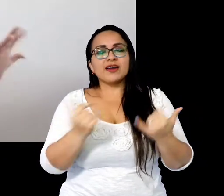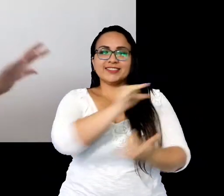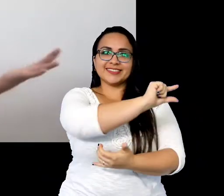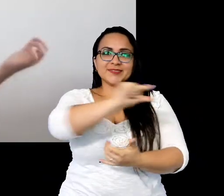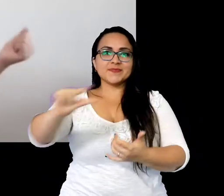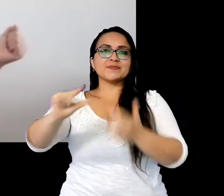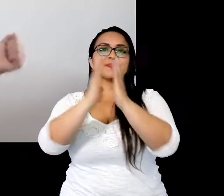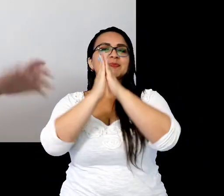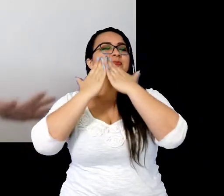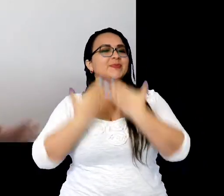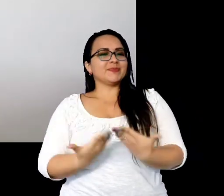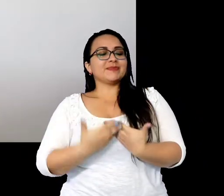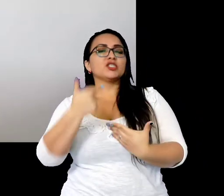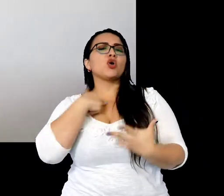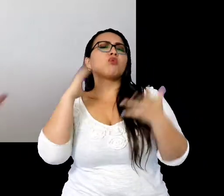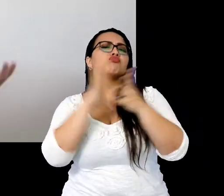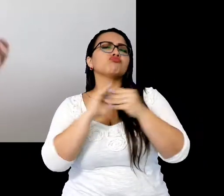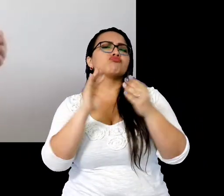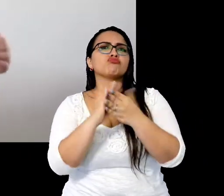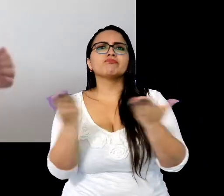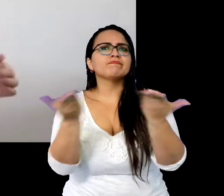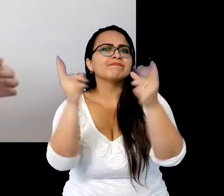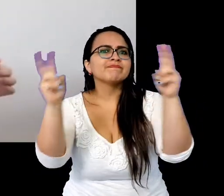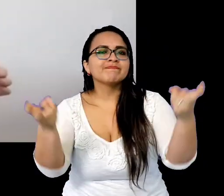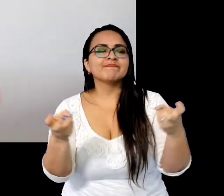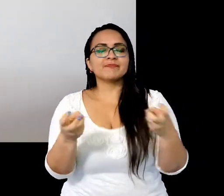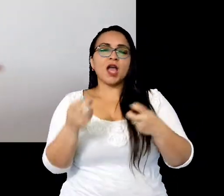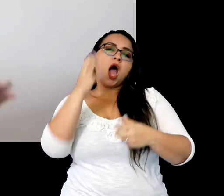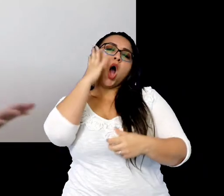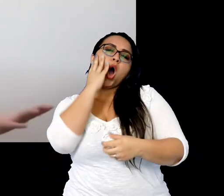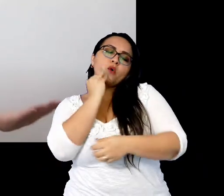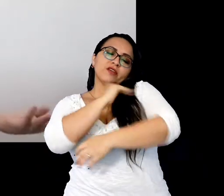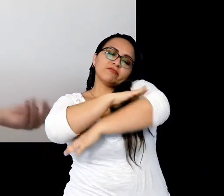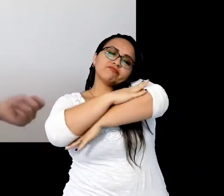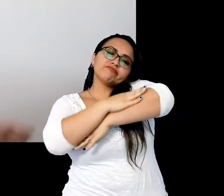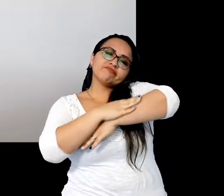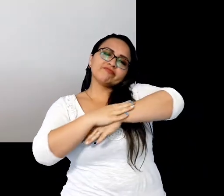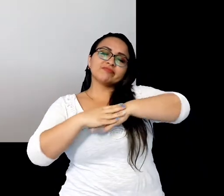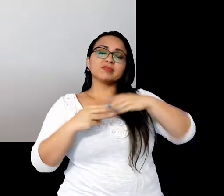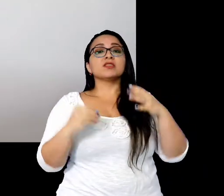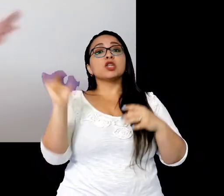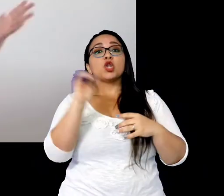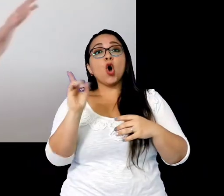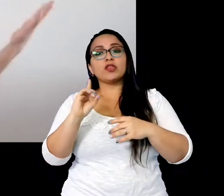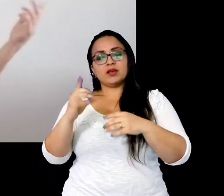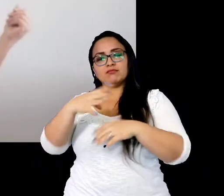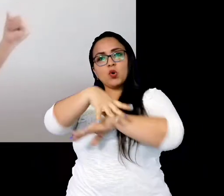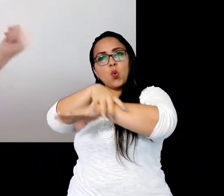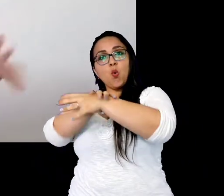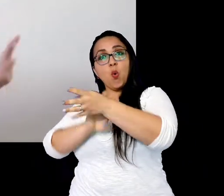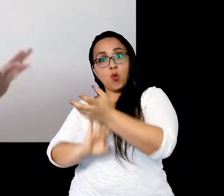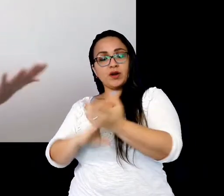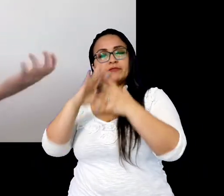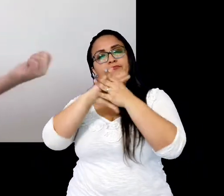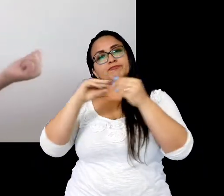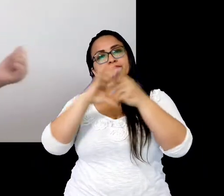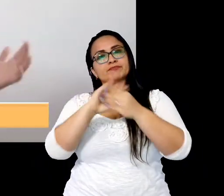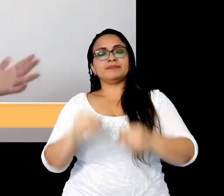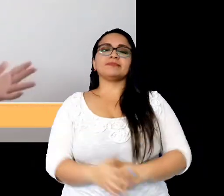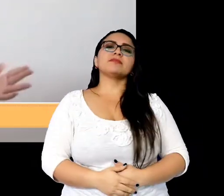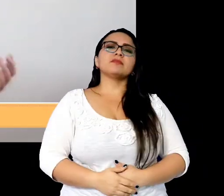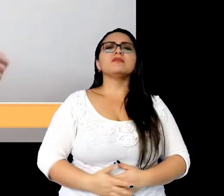les voy a contar el cuento Arrullo de la Abuela, de origen Munayala. Era el día de la